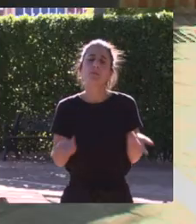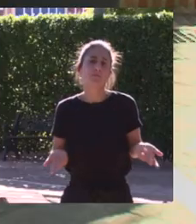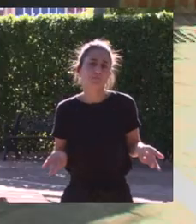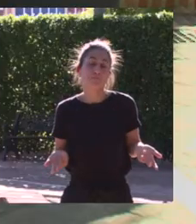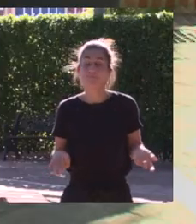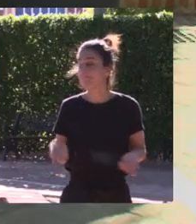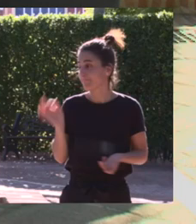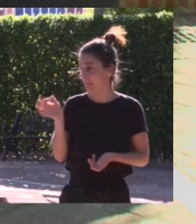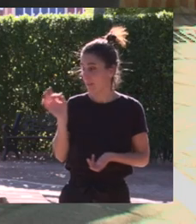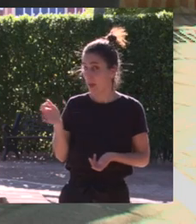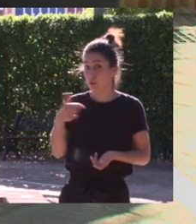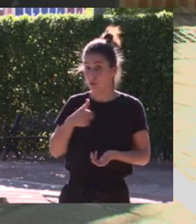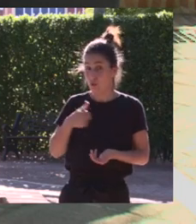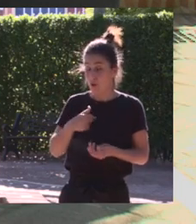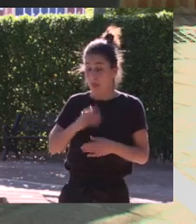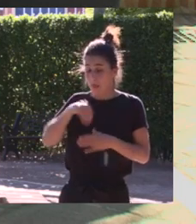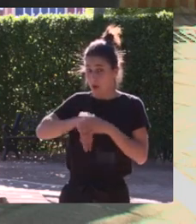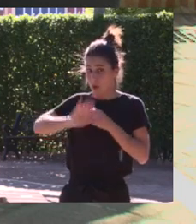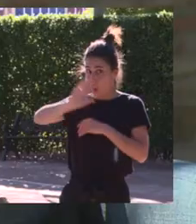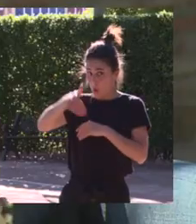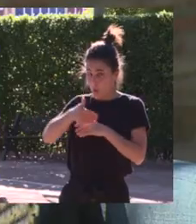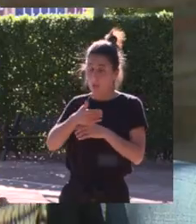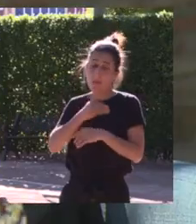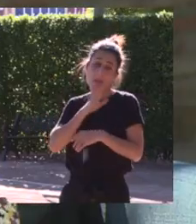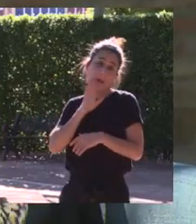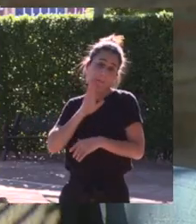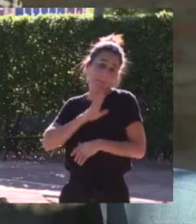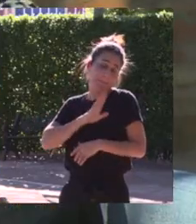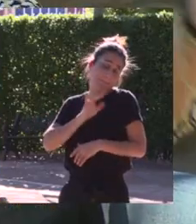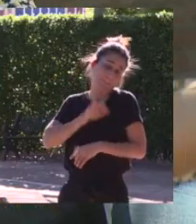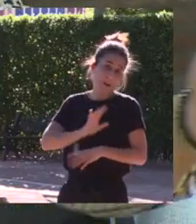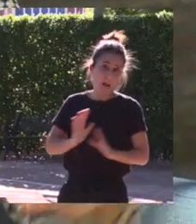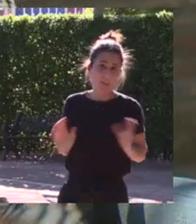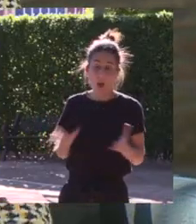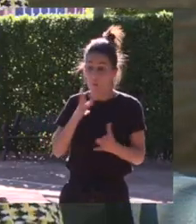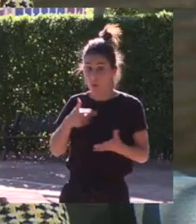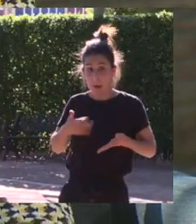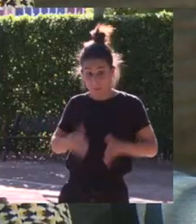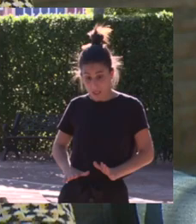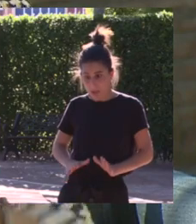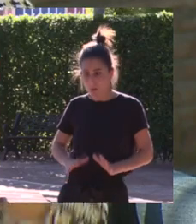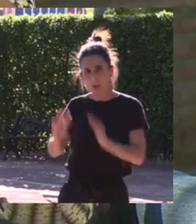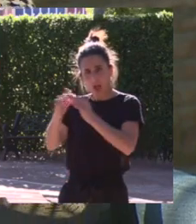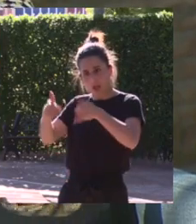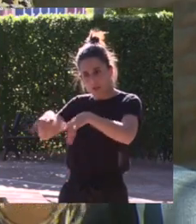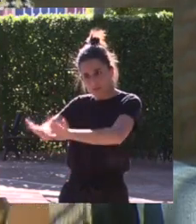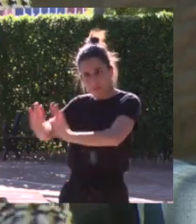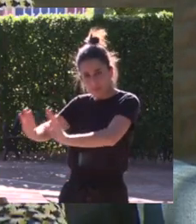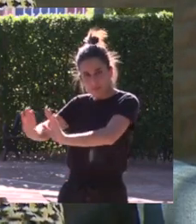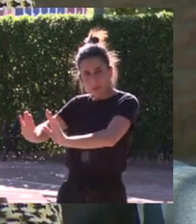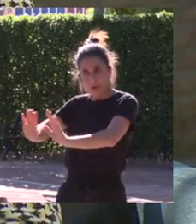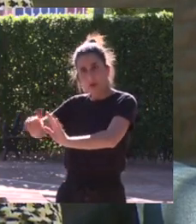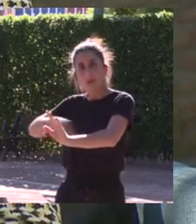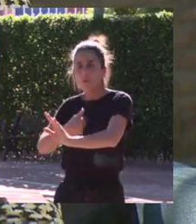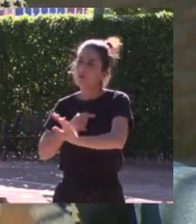exacto yo pertenezco al club de las malas madres como dicen porque al final he dejado a mis hijos en casa muchas veces cuando yo he ido